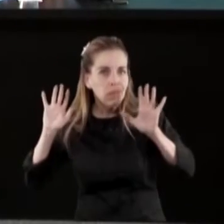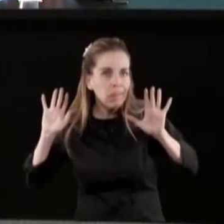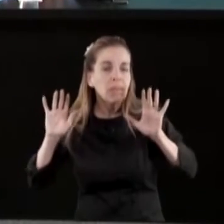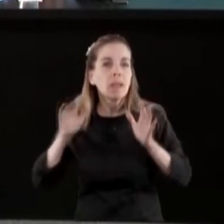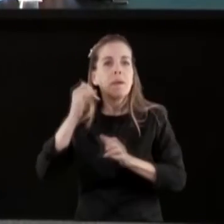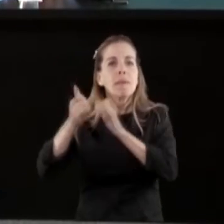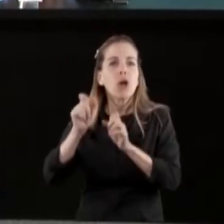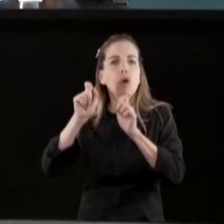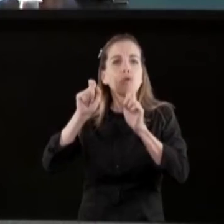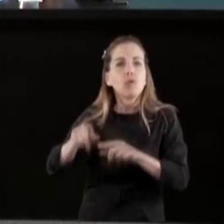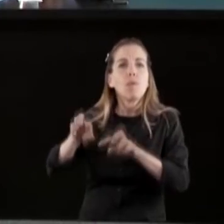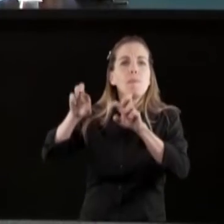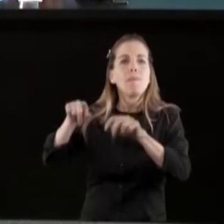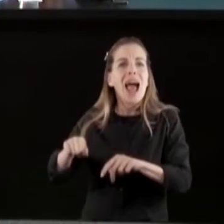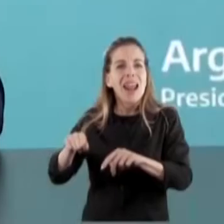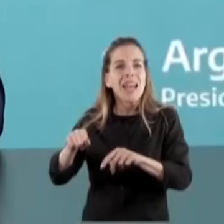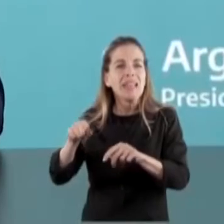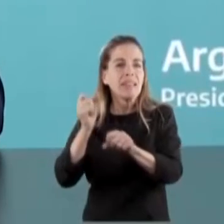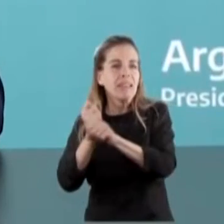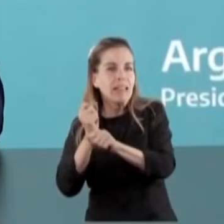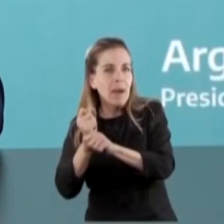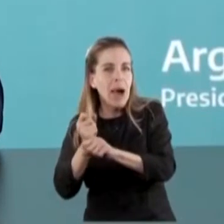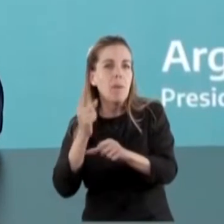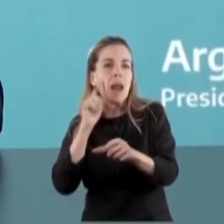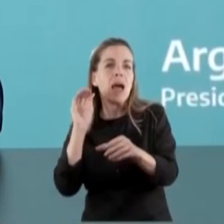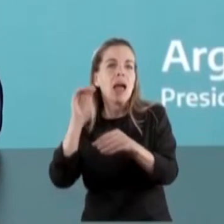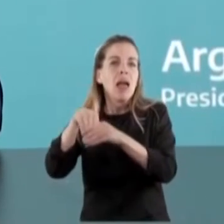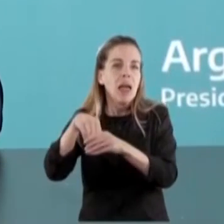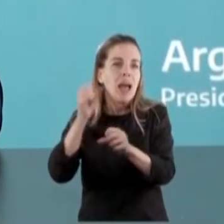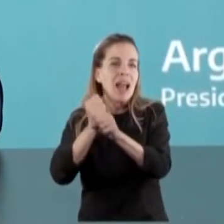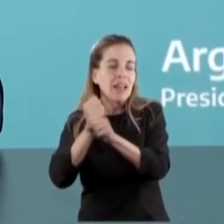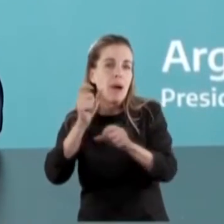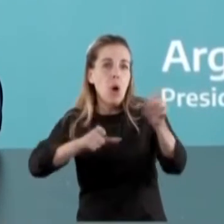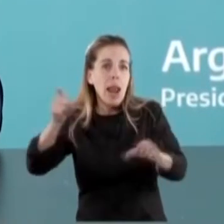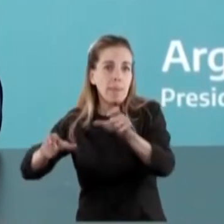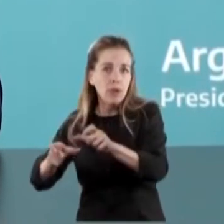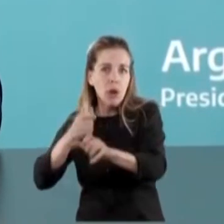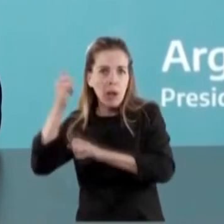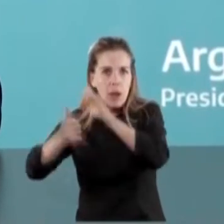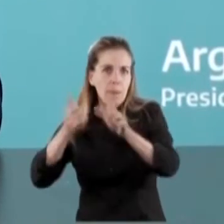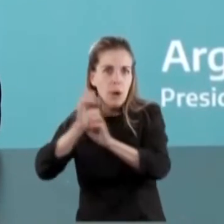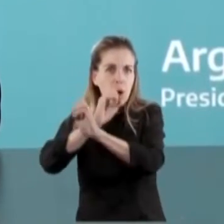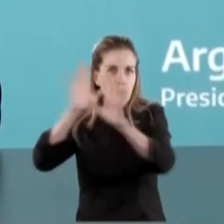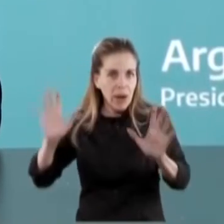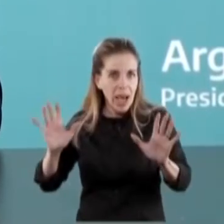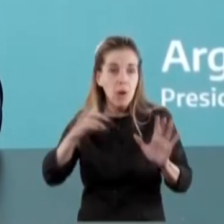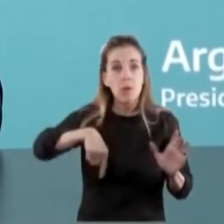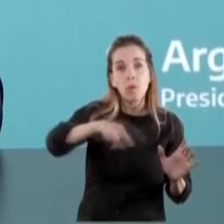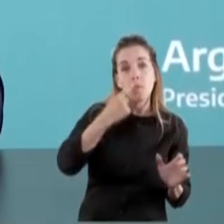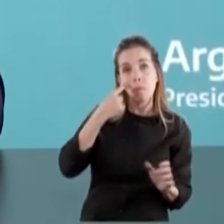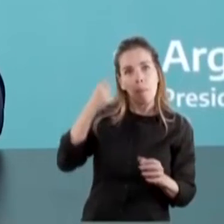programas que tiene de inserción laboral y de qué manera se están llevando adelante. Y bueno, y lo vemos con mucho